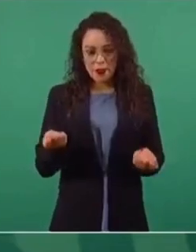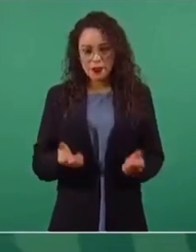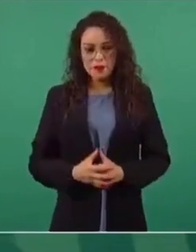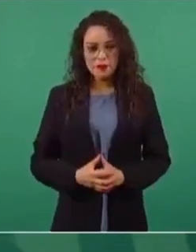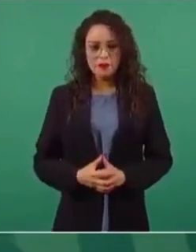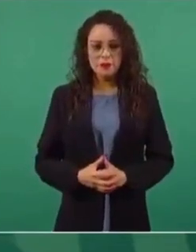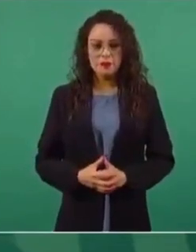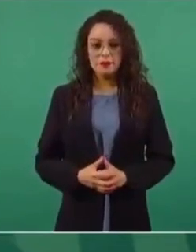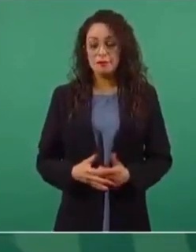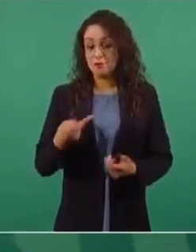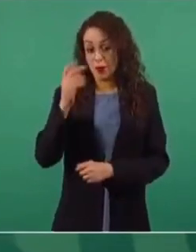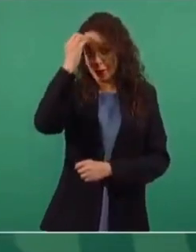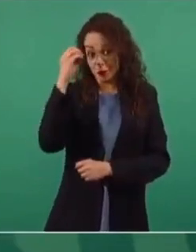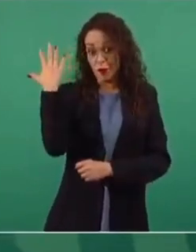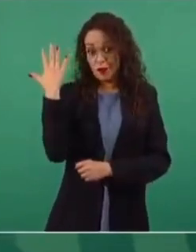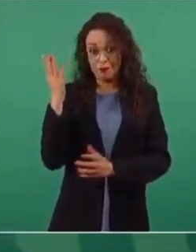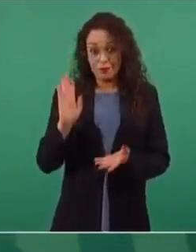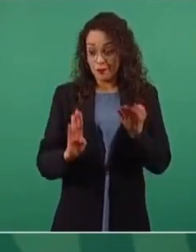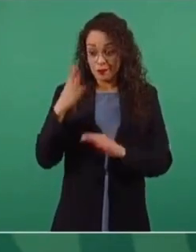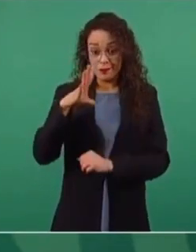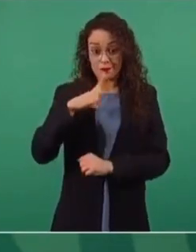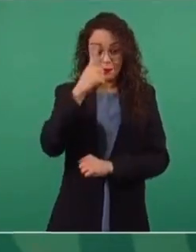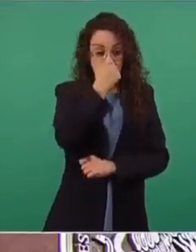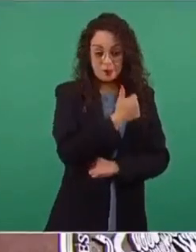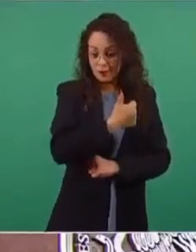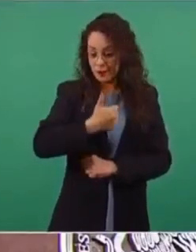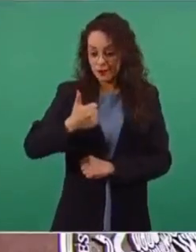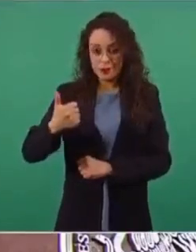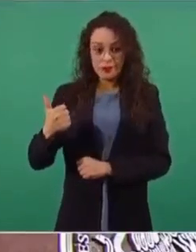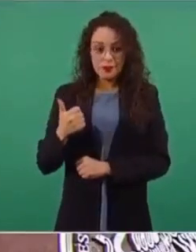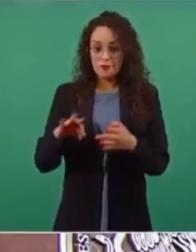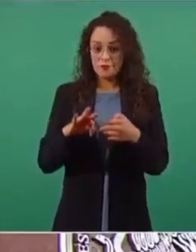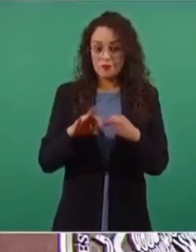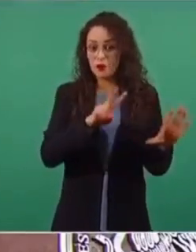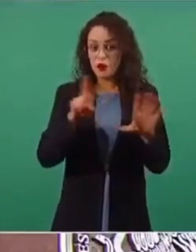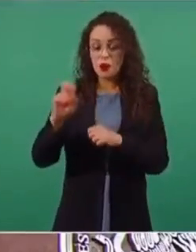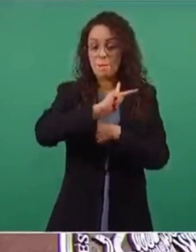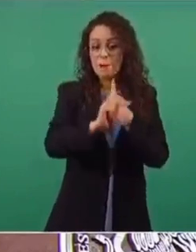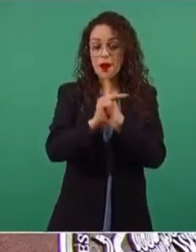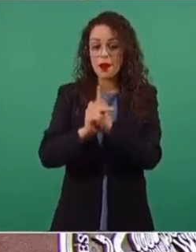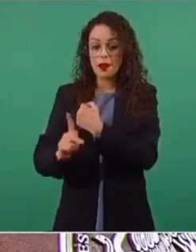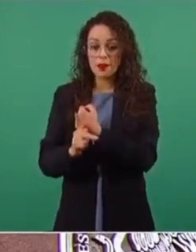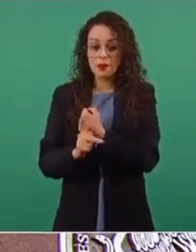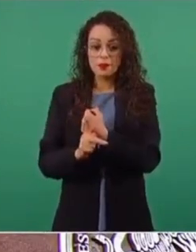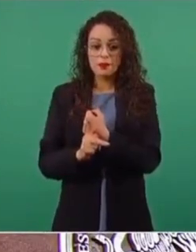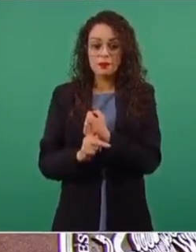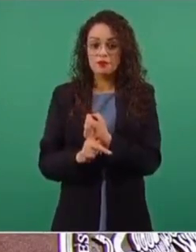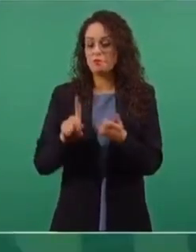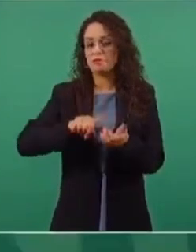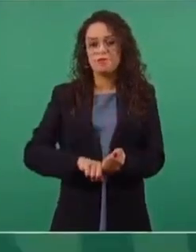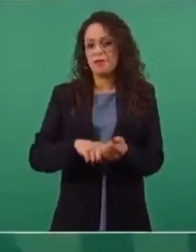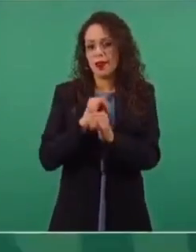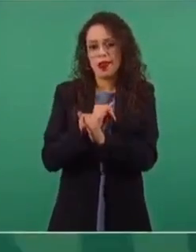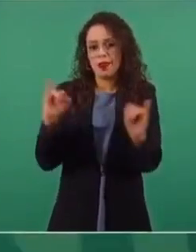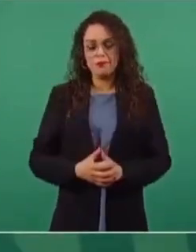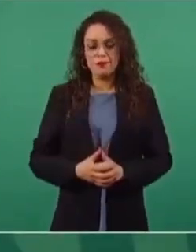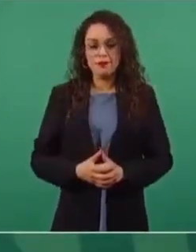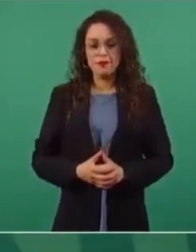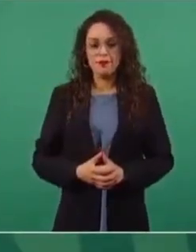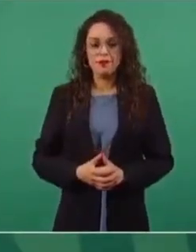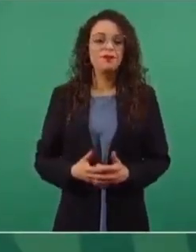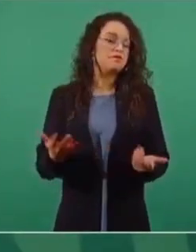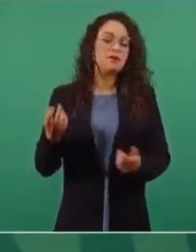mundo, se olvida que el mundo tiene alrededor de 200 países que son libres, independientes, soberanos.